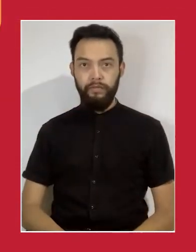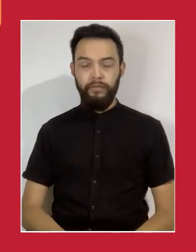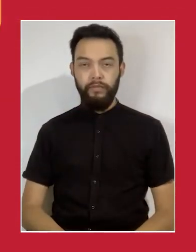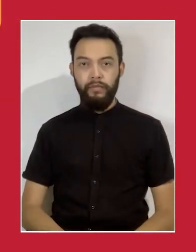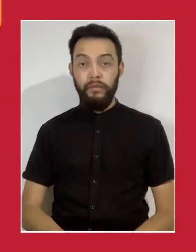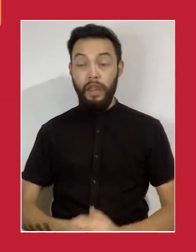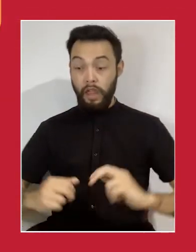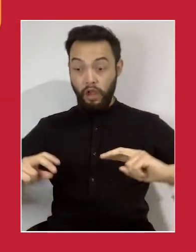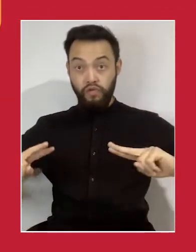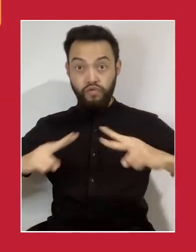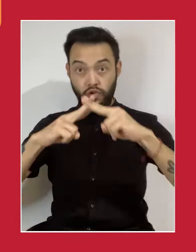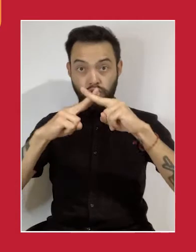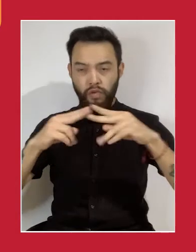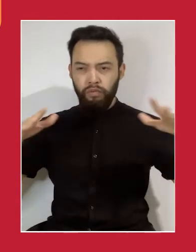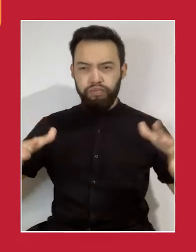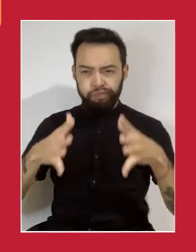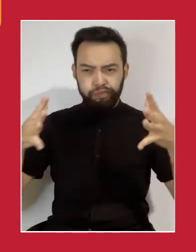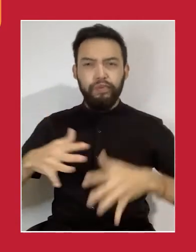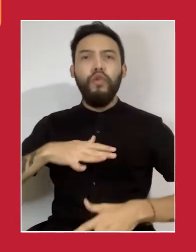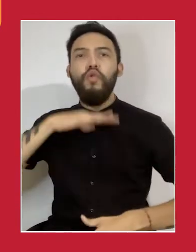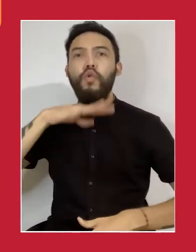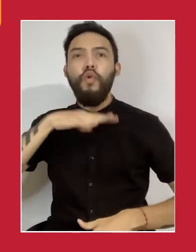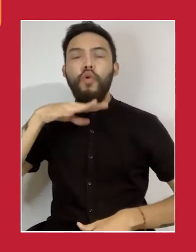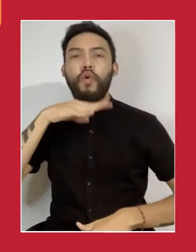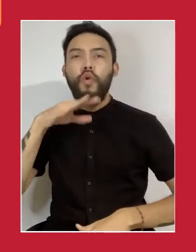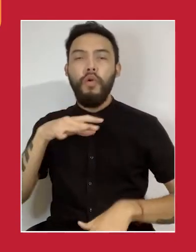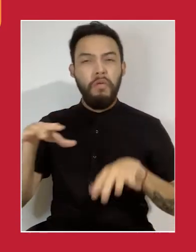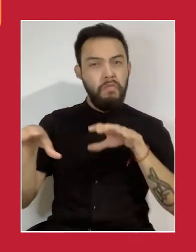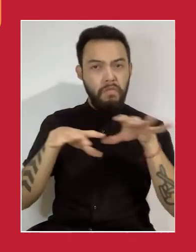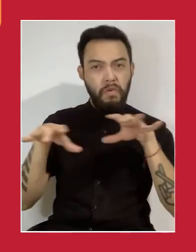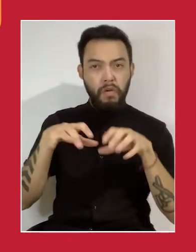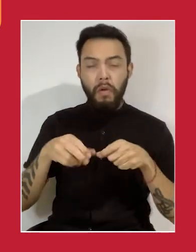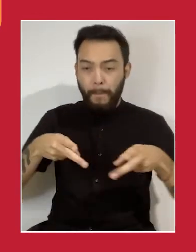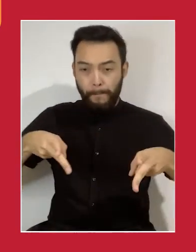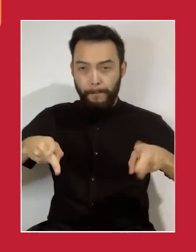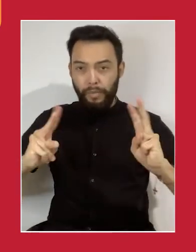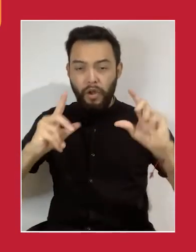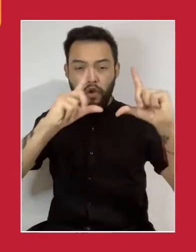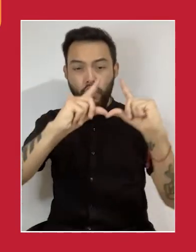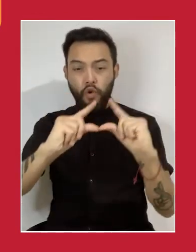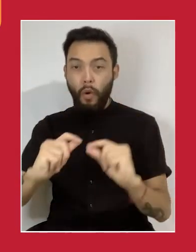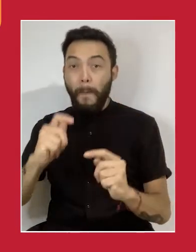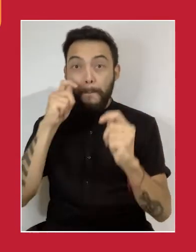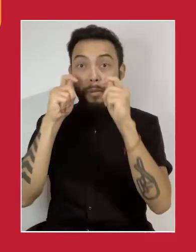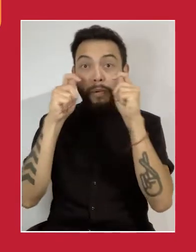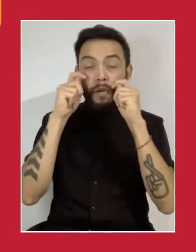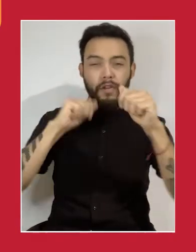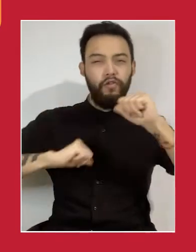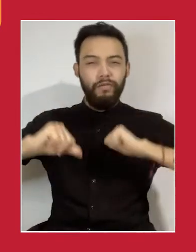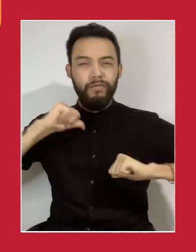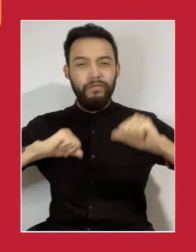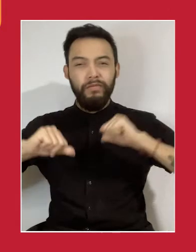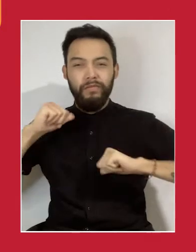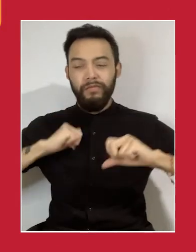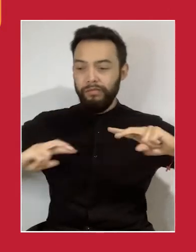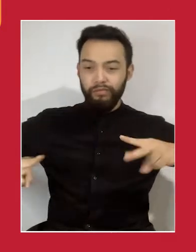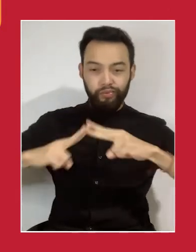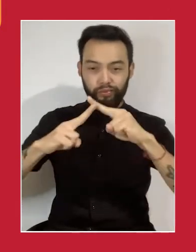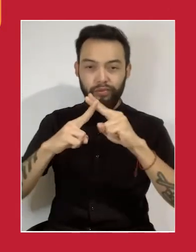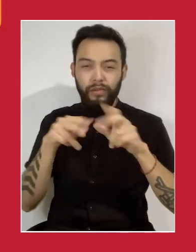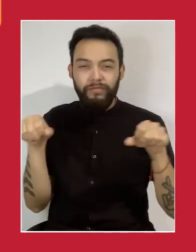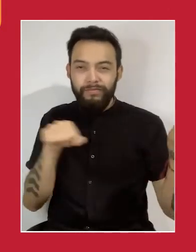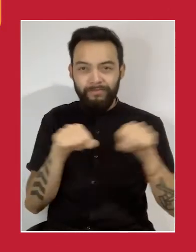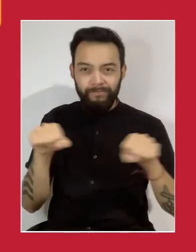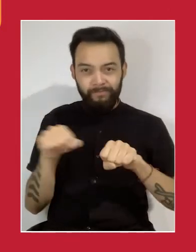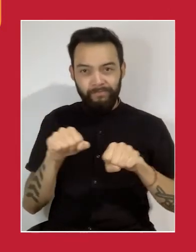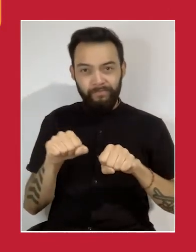En la construcción se fomenta el uso de elementos que permiten reducir el daño que sufren las estructuras en un sismo. Muros